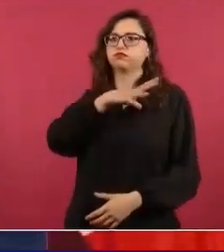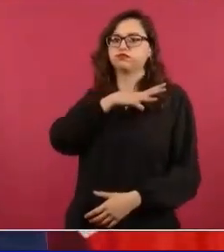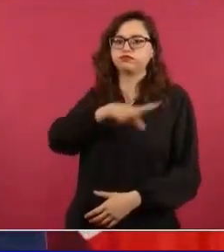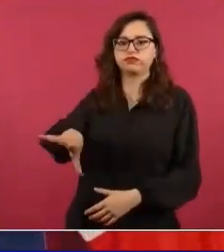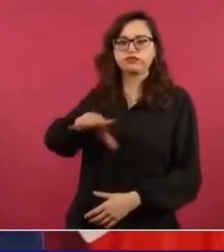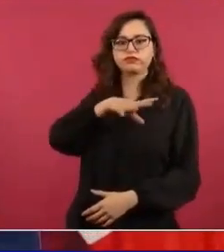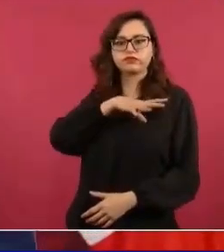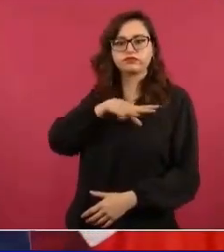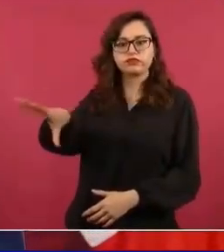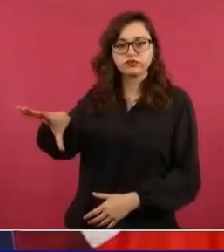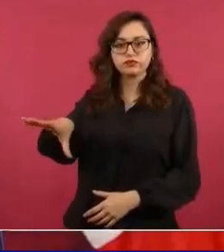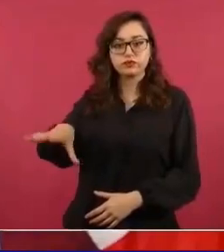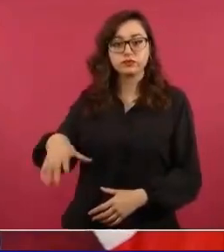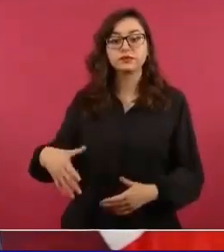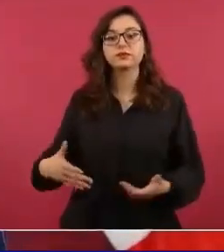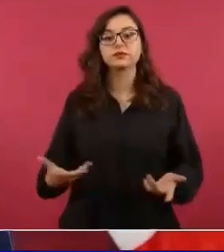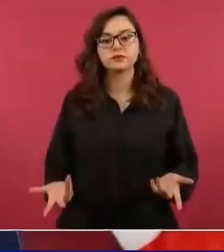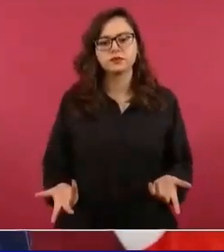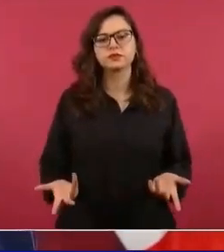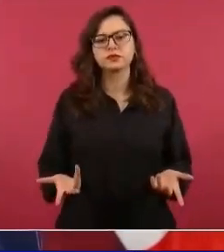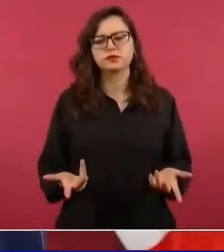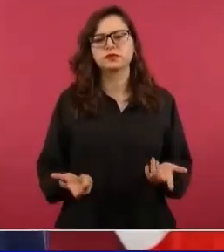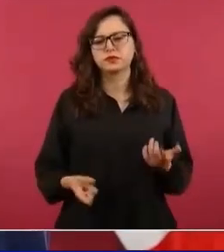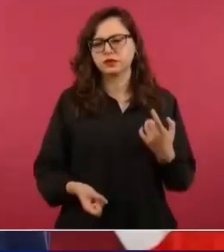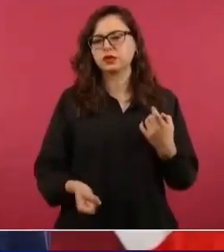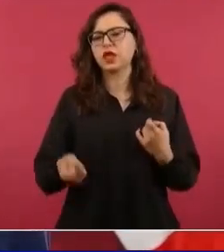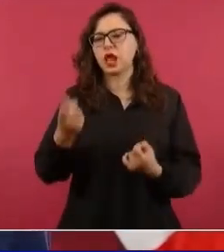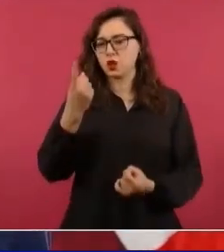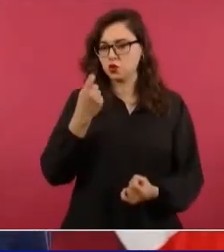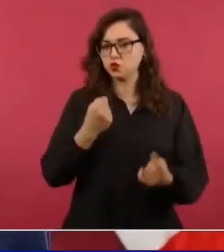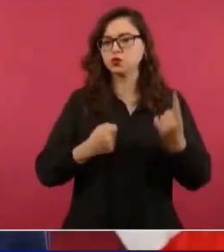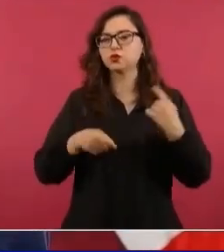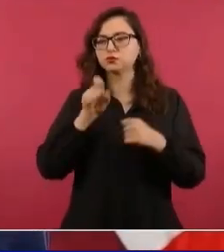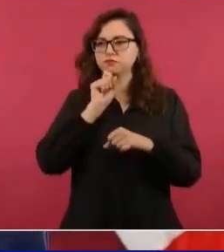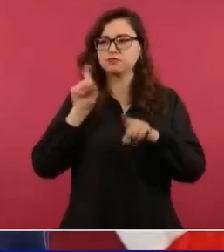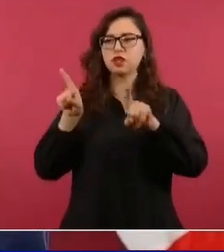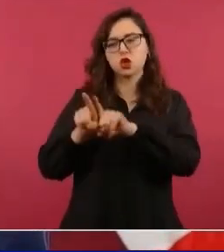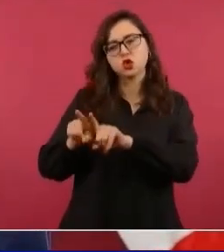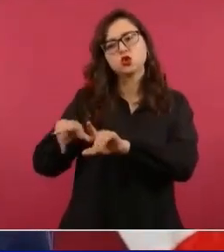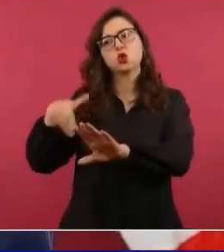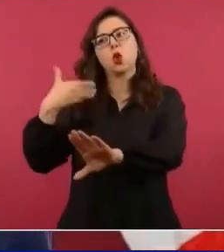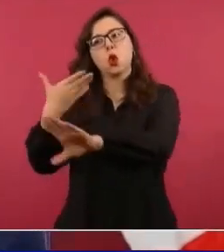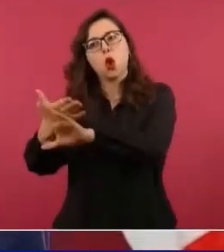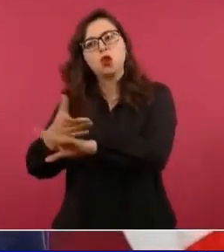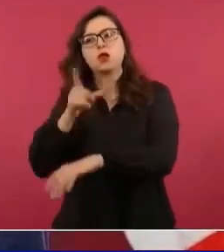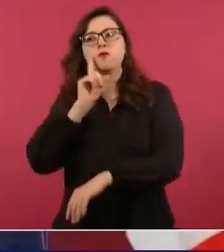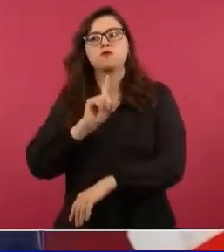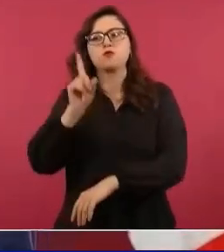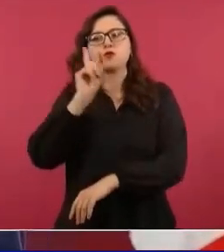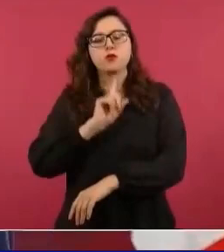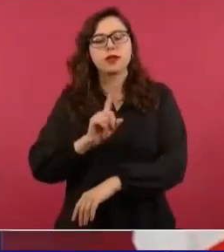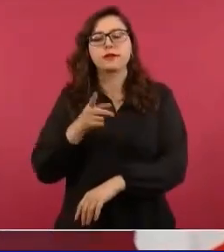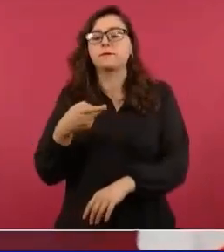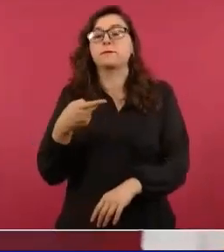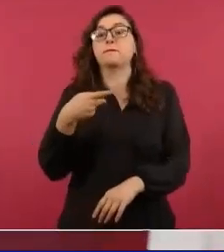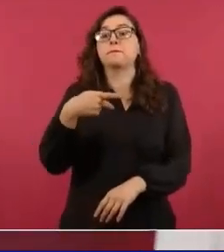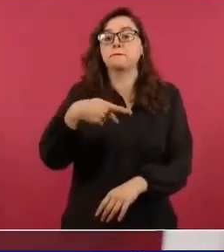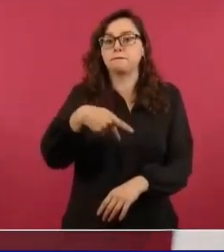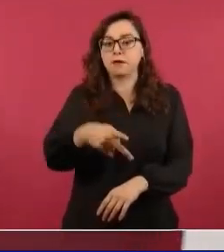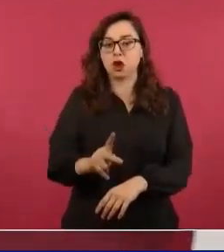dejando de cuestionar, pero vamos a resolver las cosas